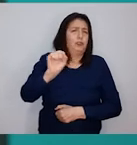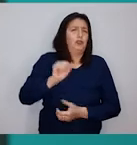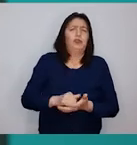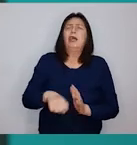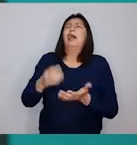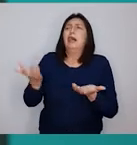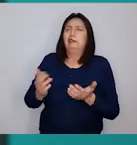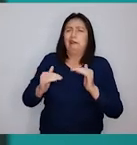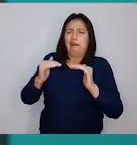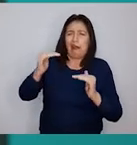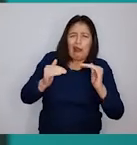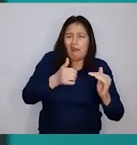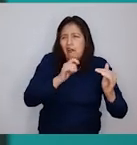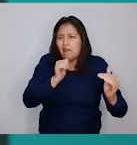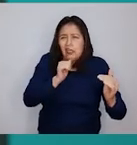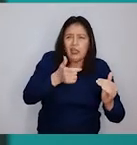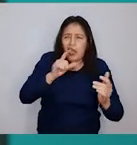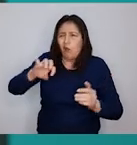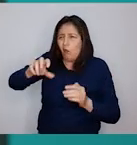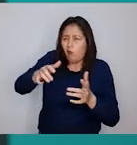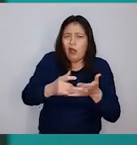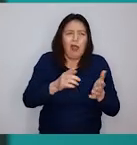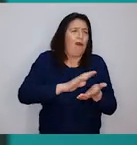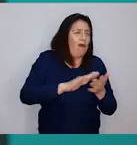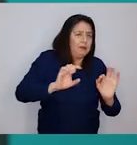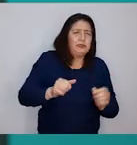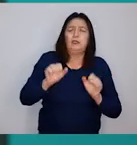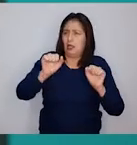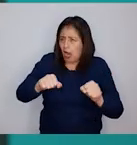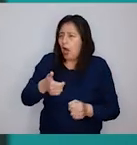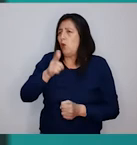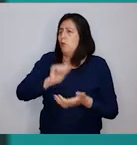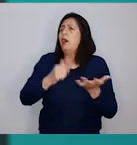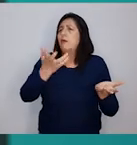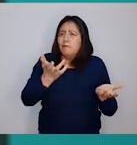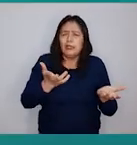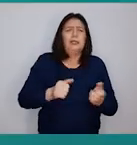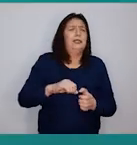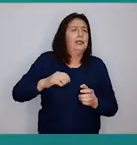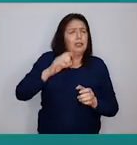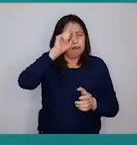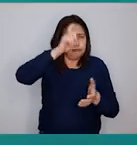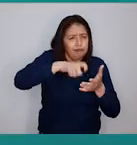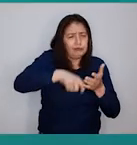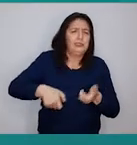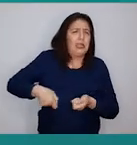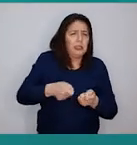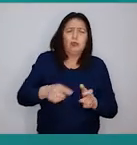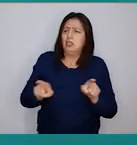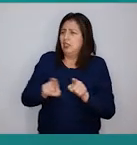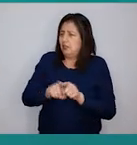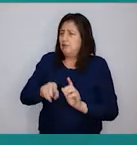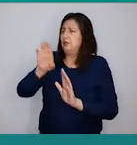reduciendo así las brechas de agua potable y saneamiento, agua para la agricultura y minería, así como